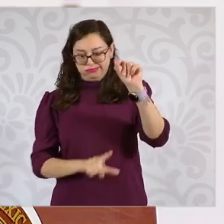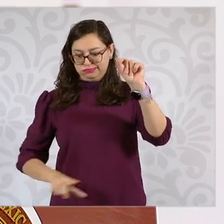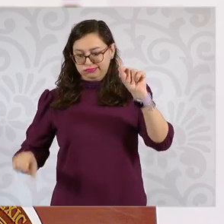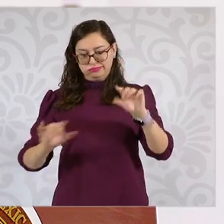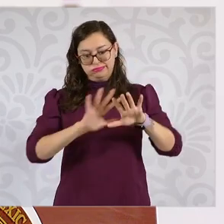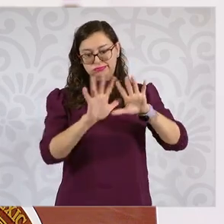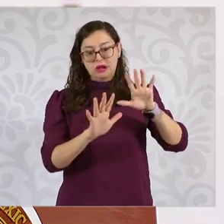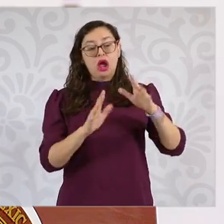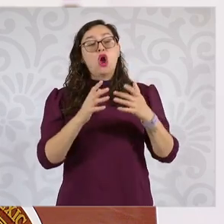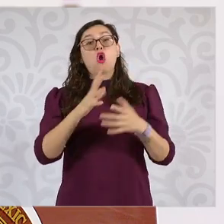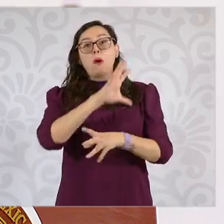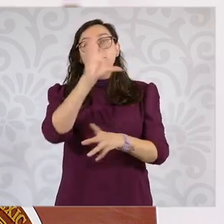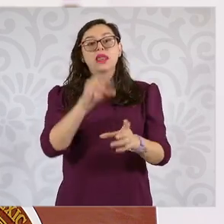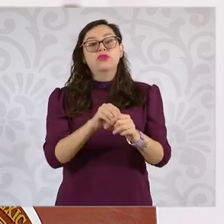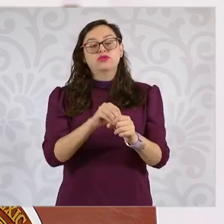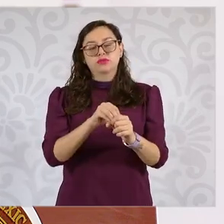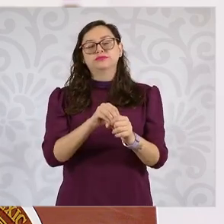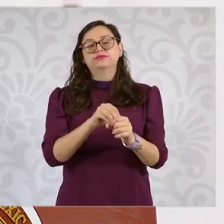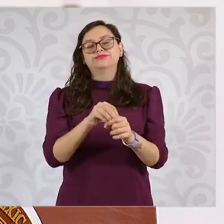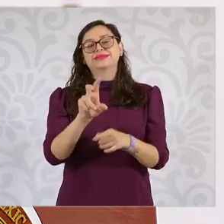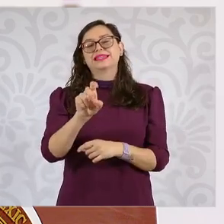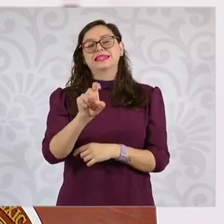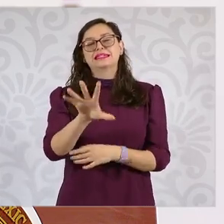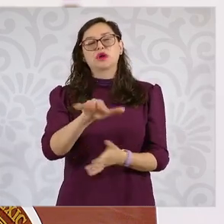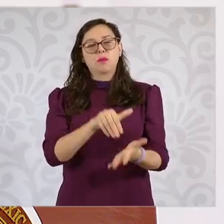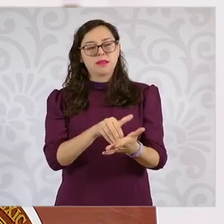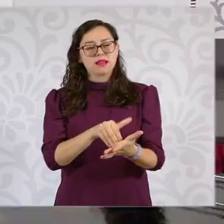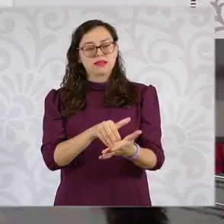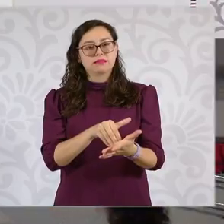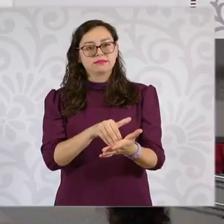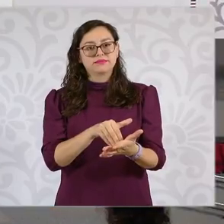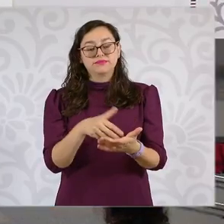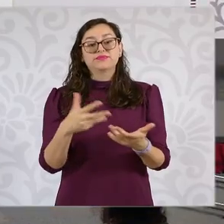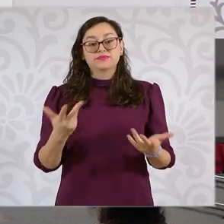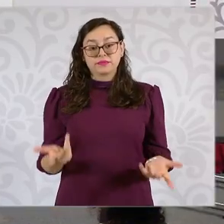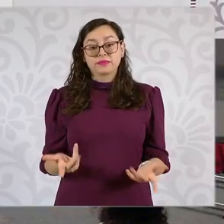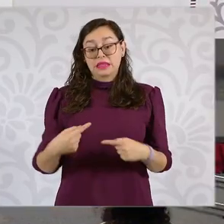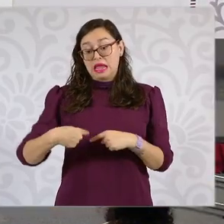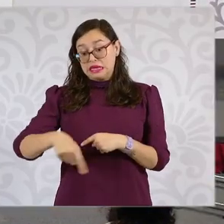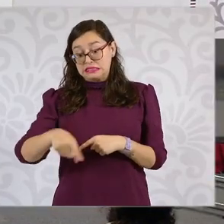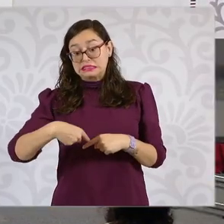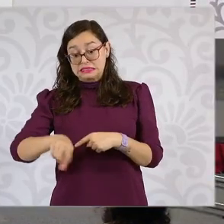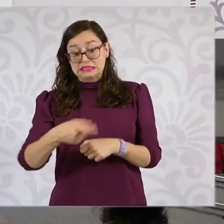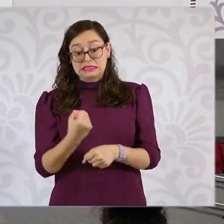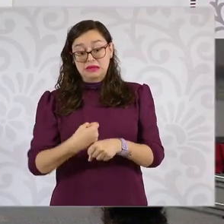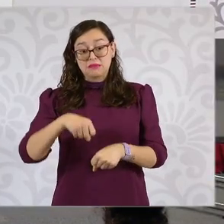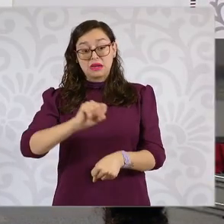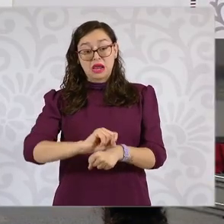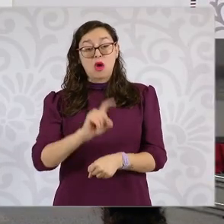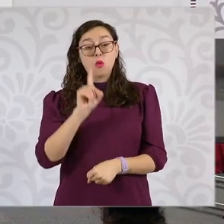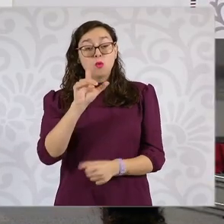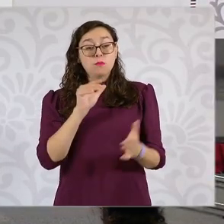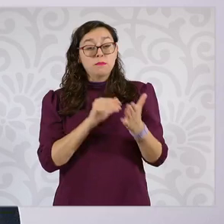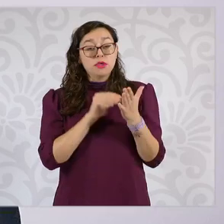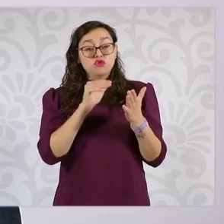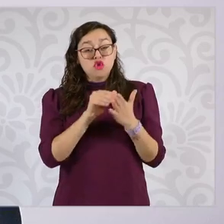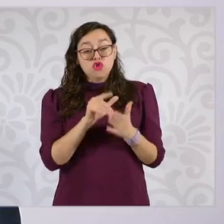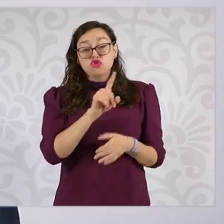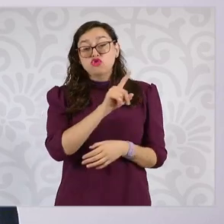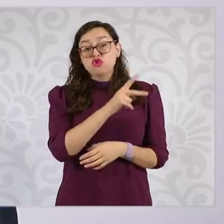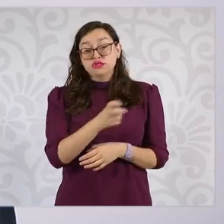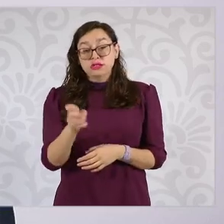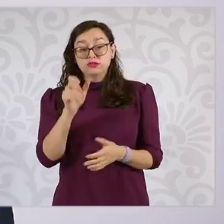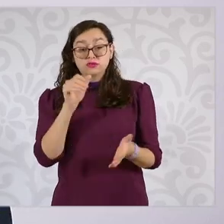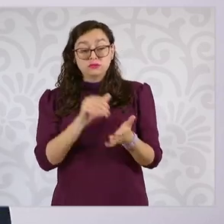abrir el registro en línea. En esta semana contactamos a un millón doscientos mil padres de familias y